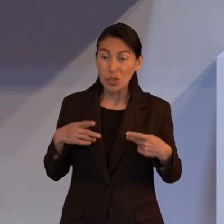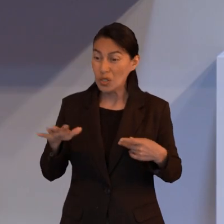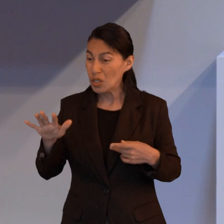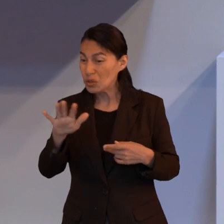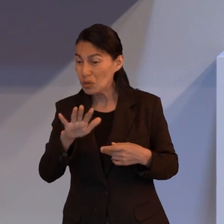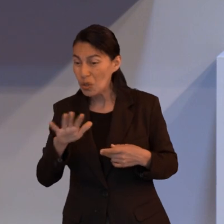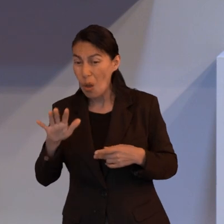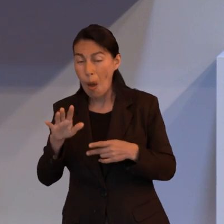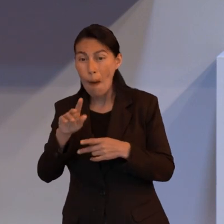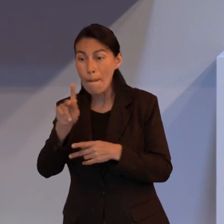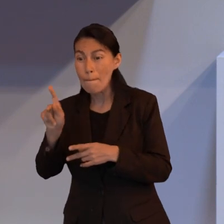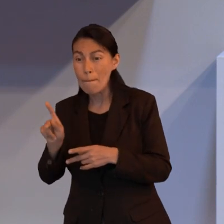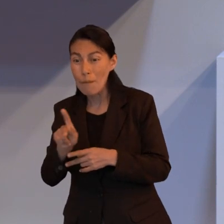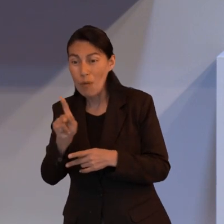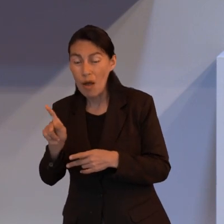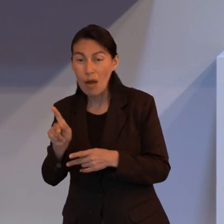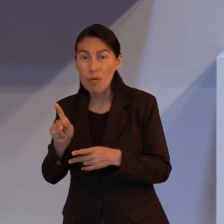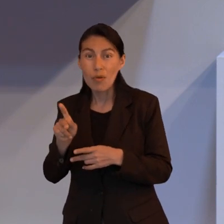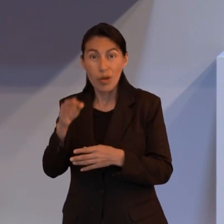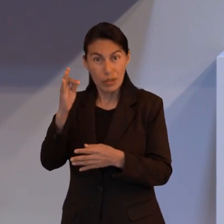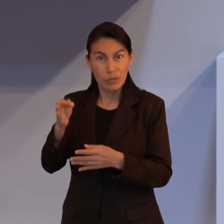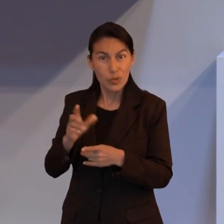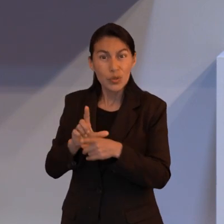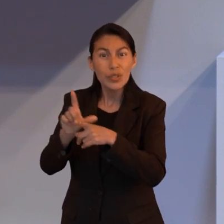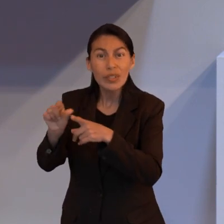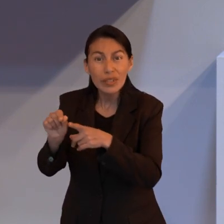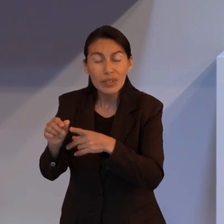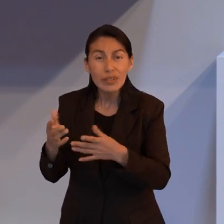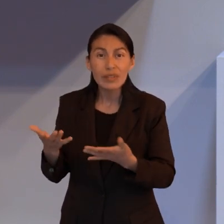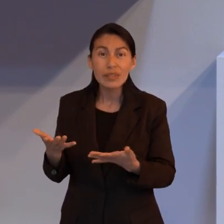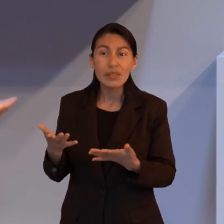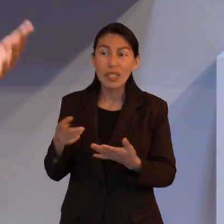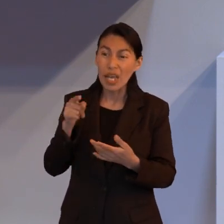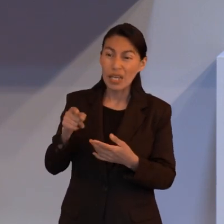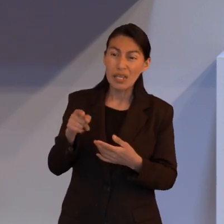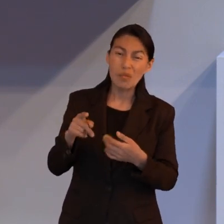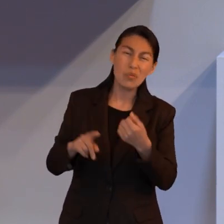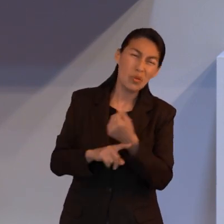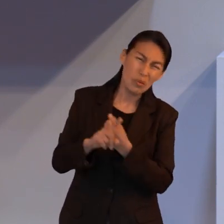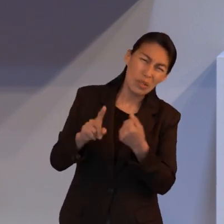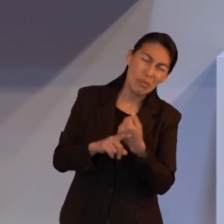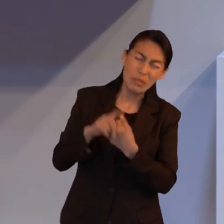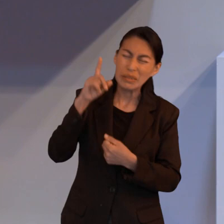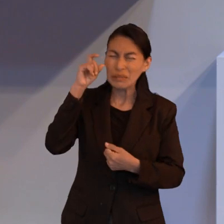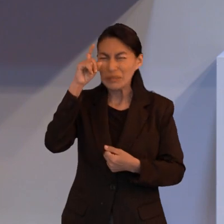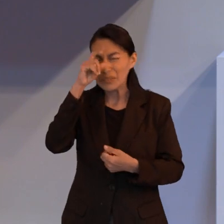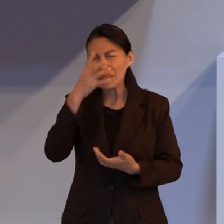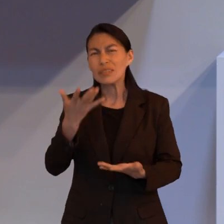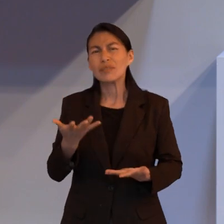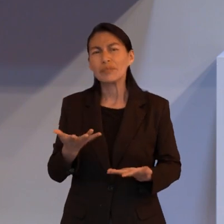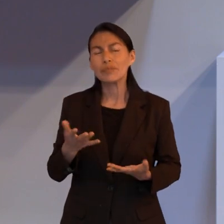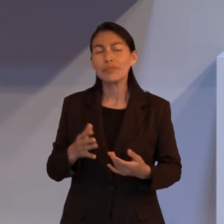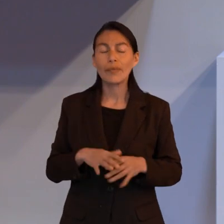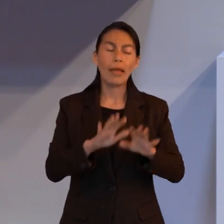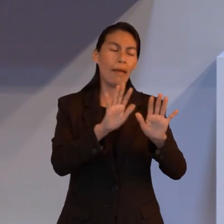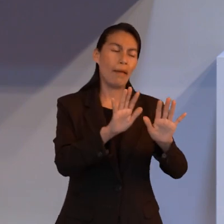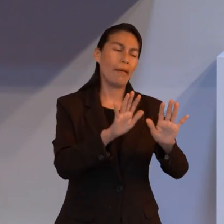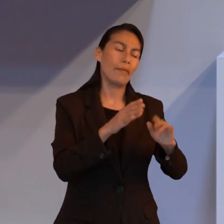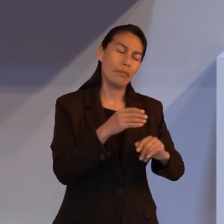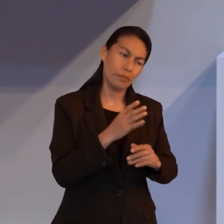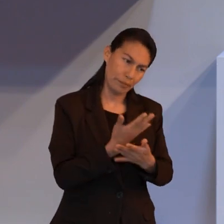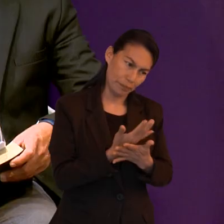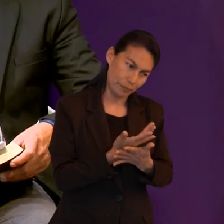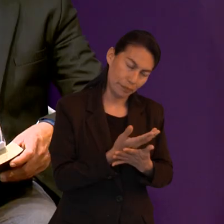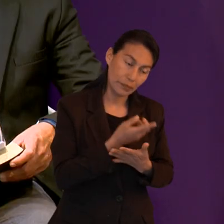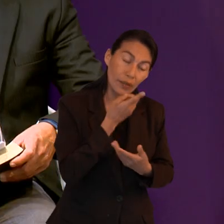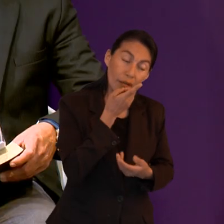¿qué más me pueden decir de Moisés al tomar esta decisión e irse con un pueblo que después en la historia vemos que fue muy desobediente y